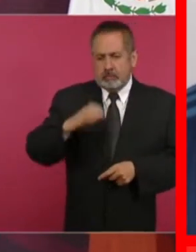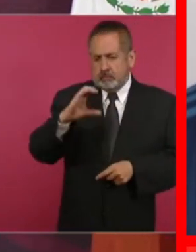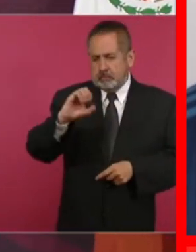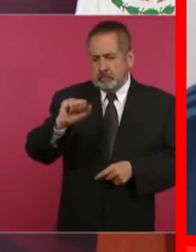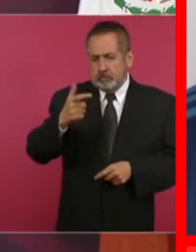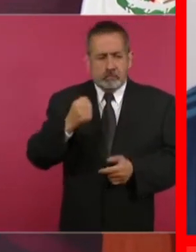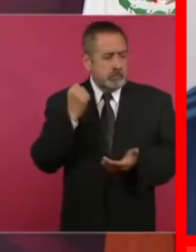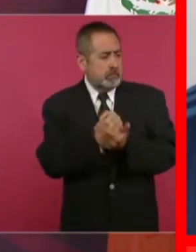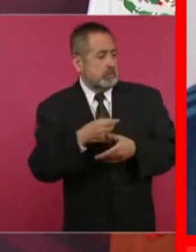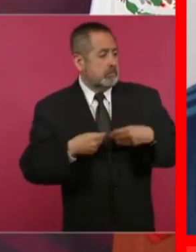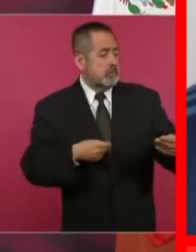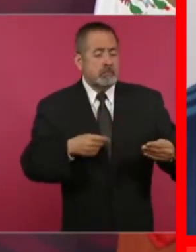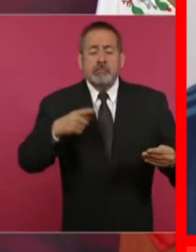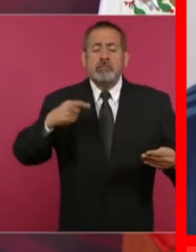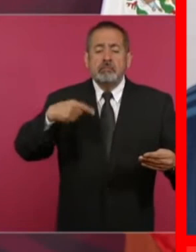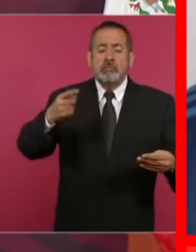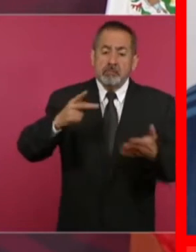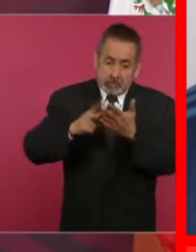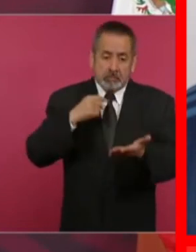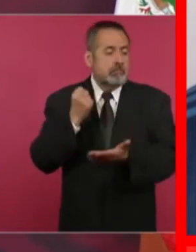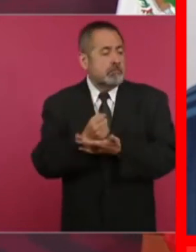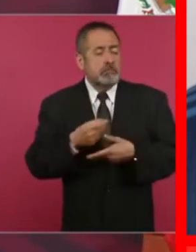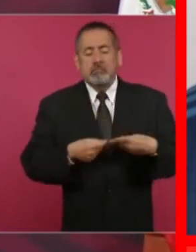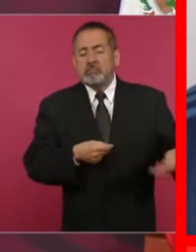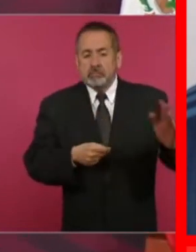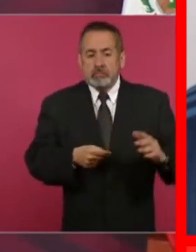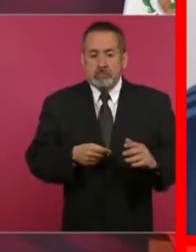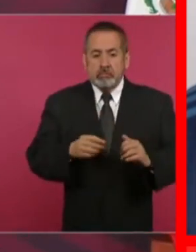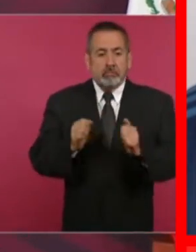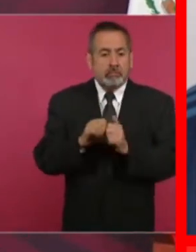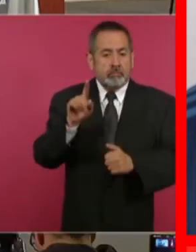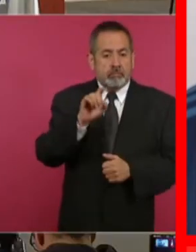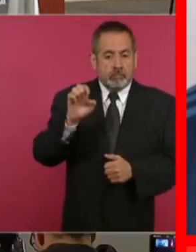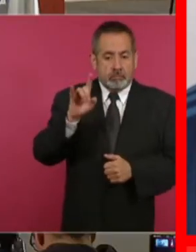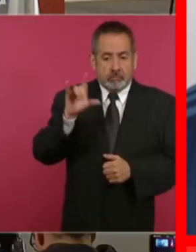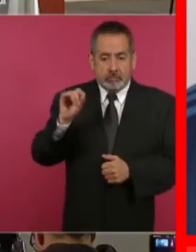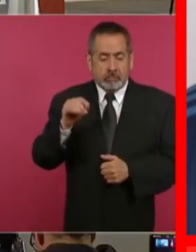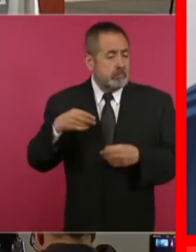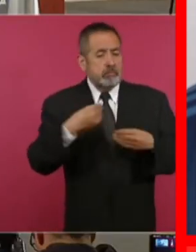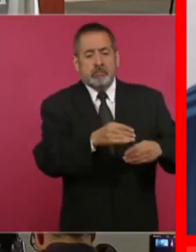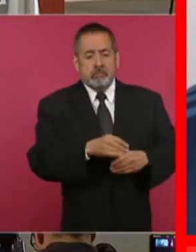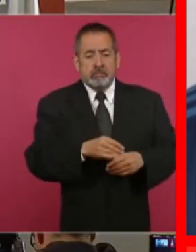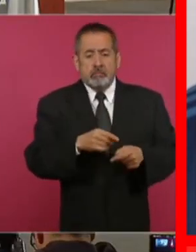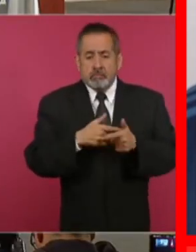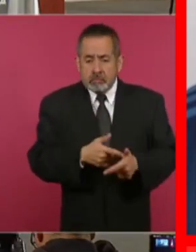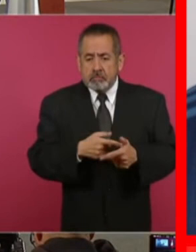reafirmó con Cedillo, sí. Y siguió.